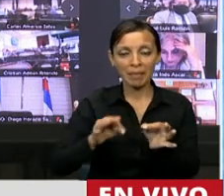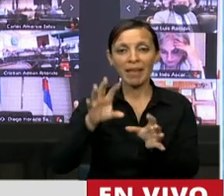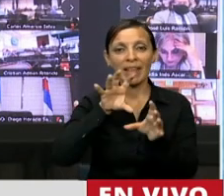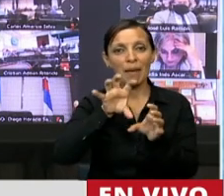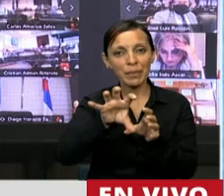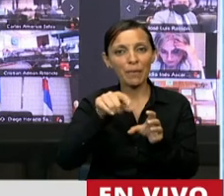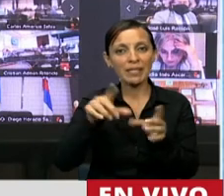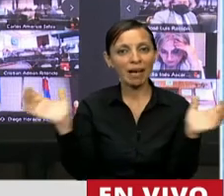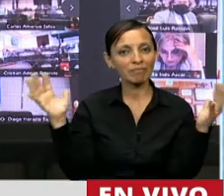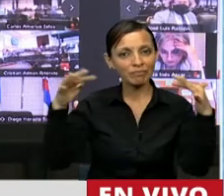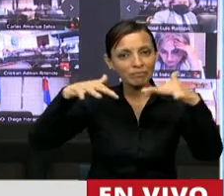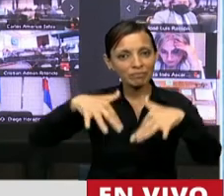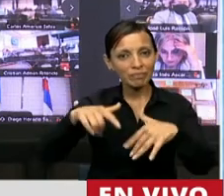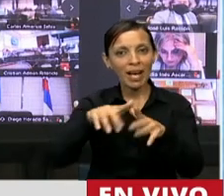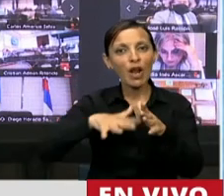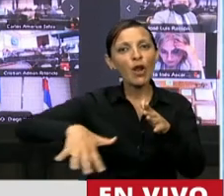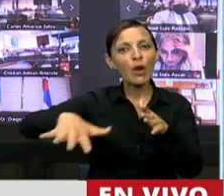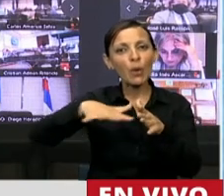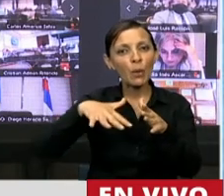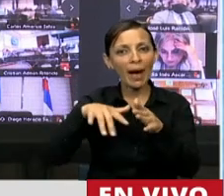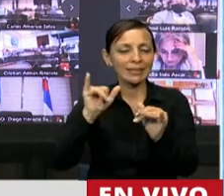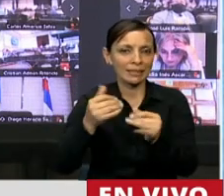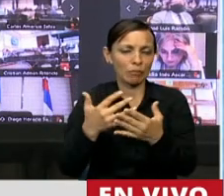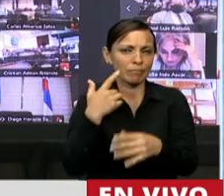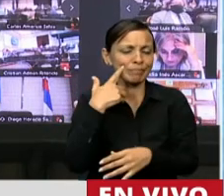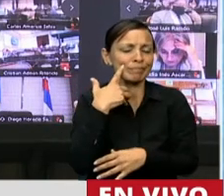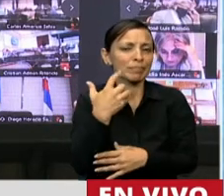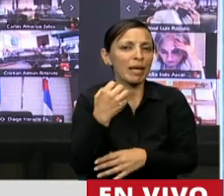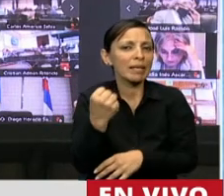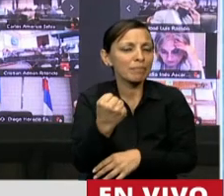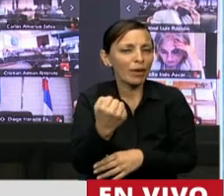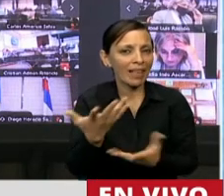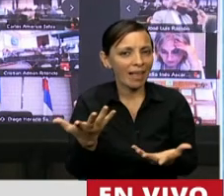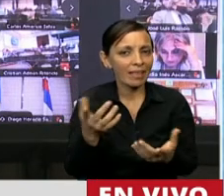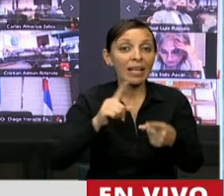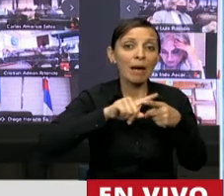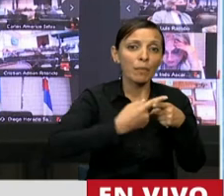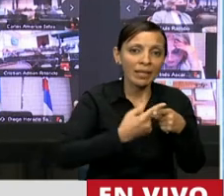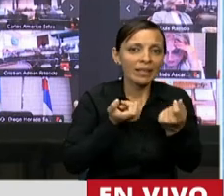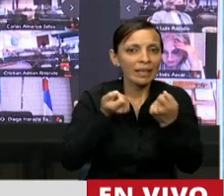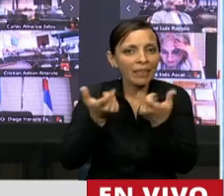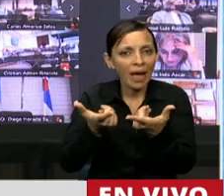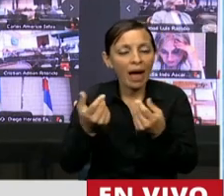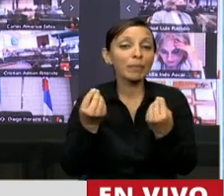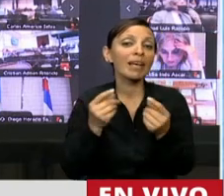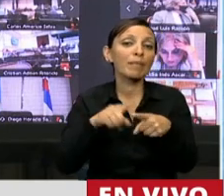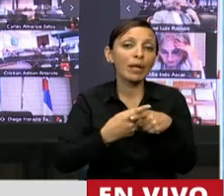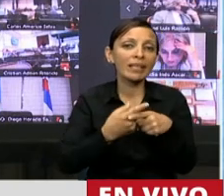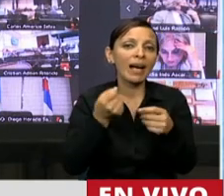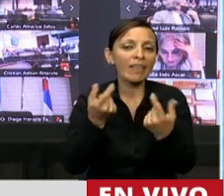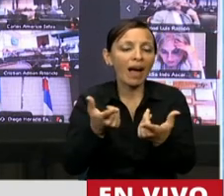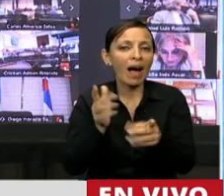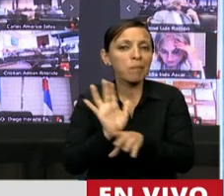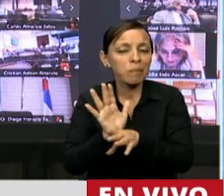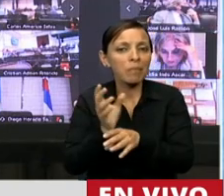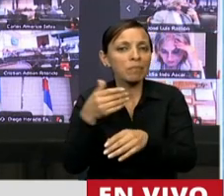en estos lugares que sí son muy simbólicos y que la política, porque la política se construye de simbolismos